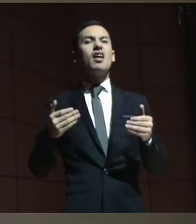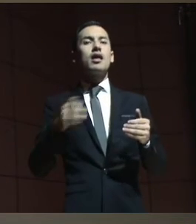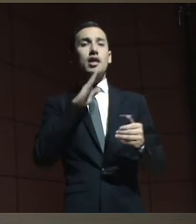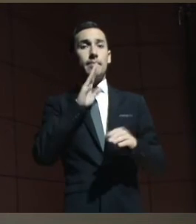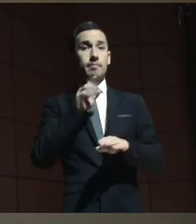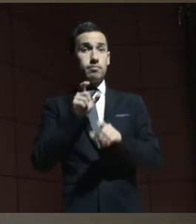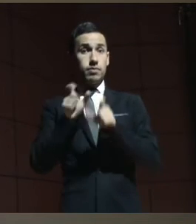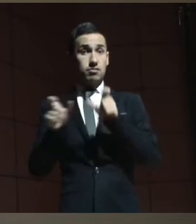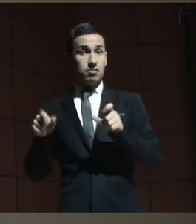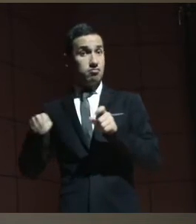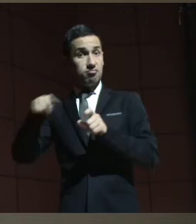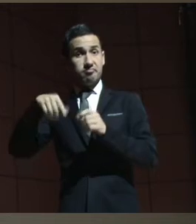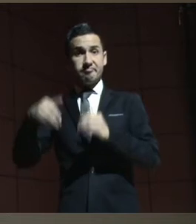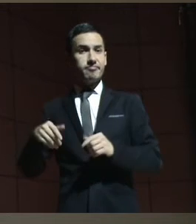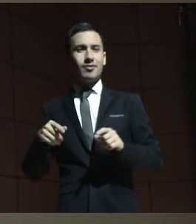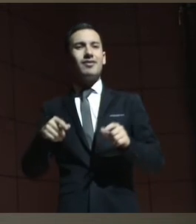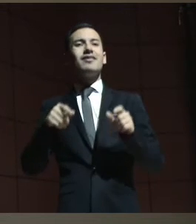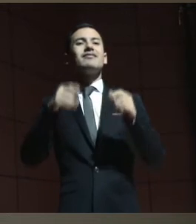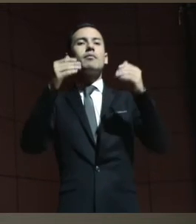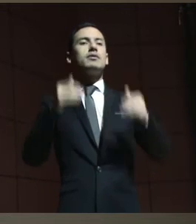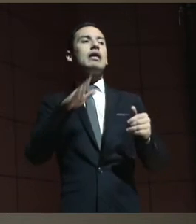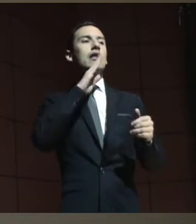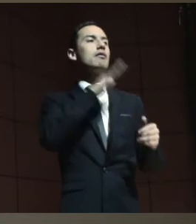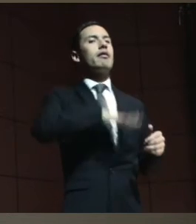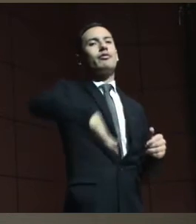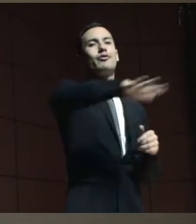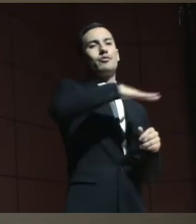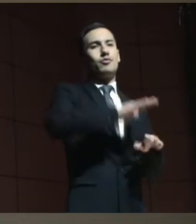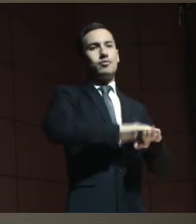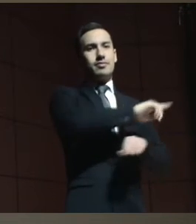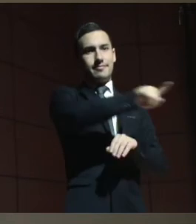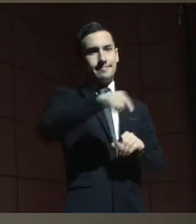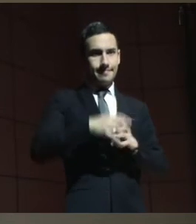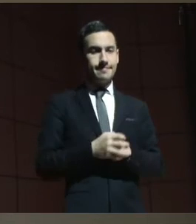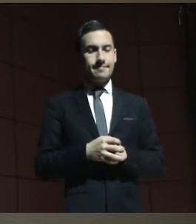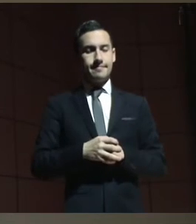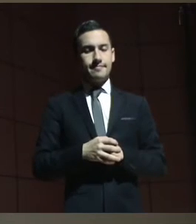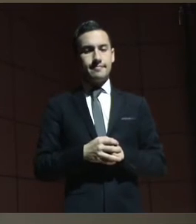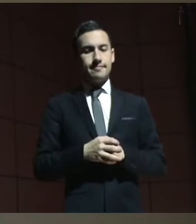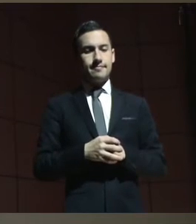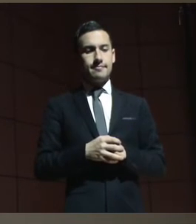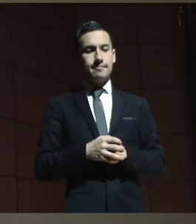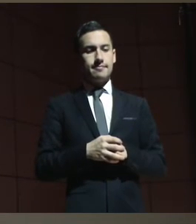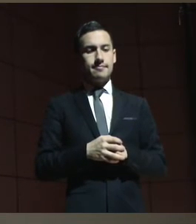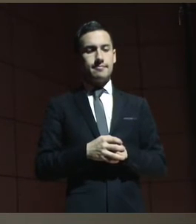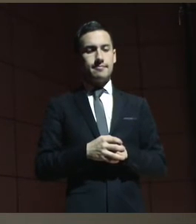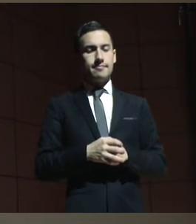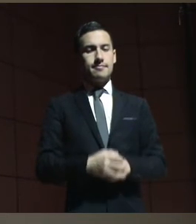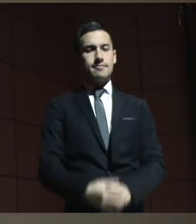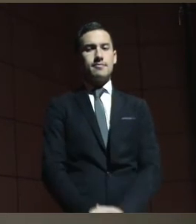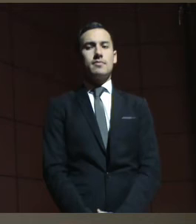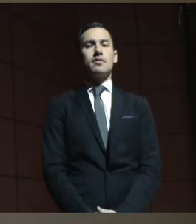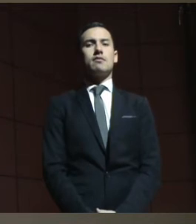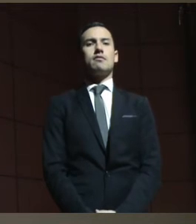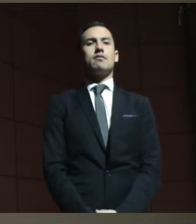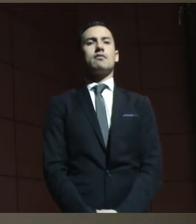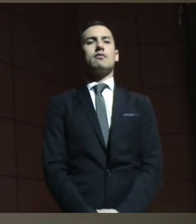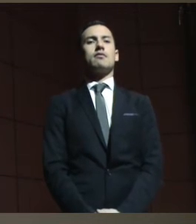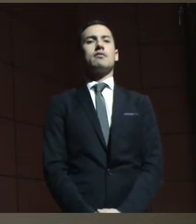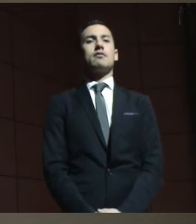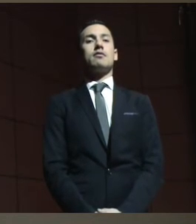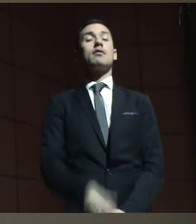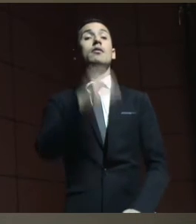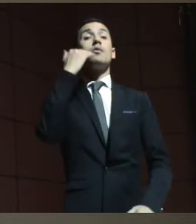Otra de las cuestiones muy importantes es que las mujeres con discapacidad son